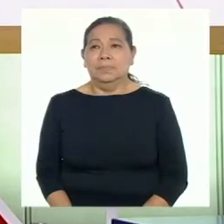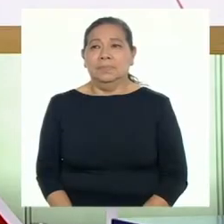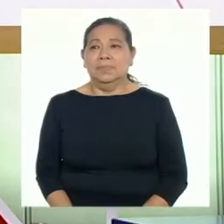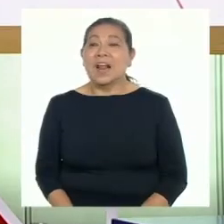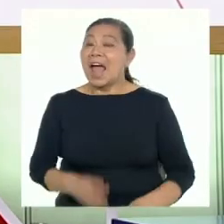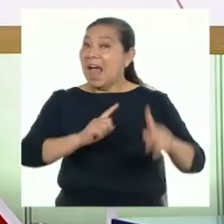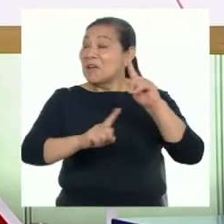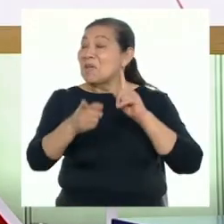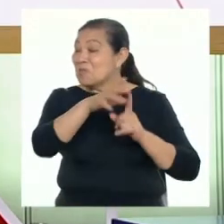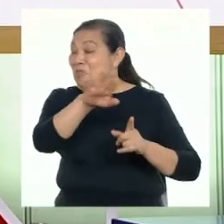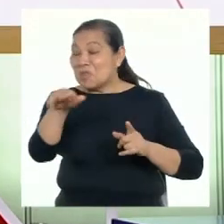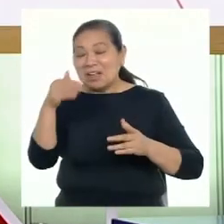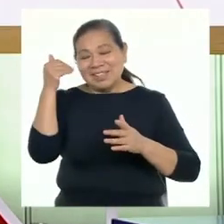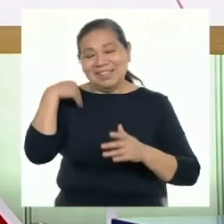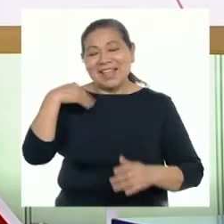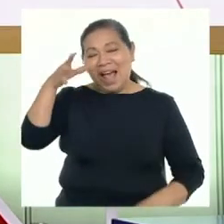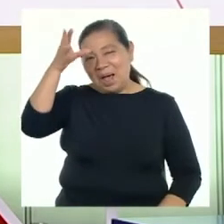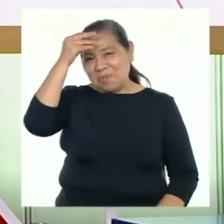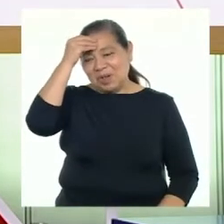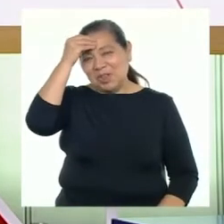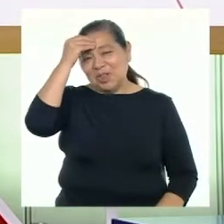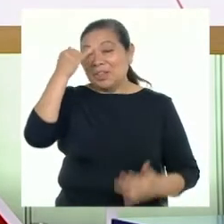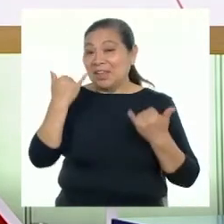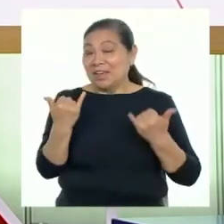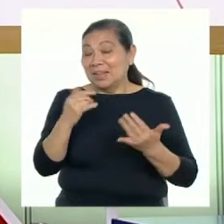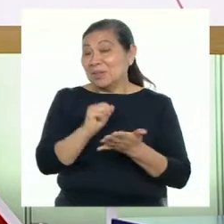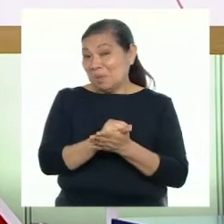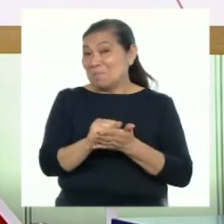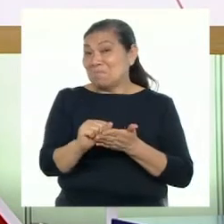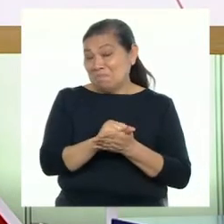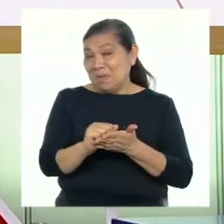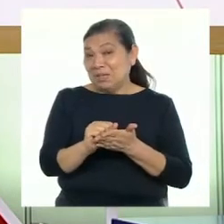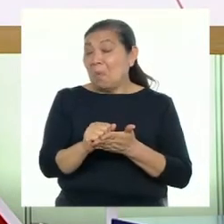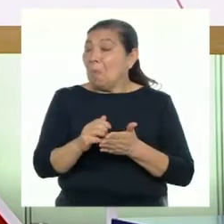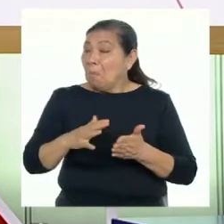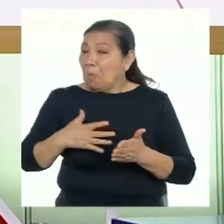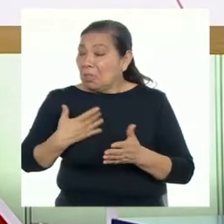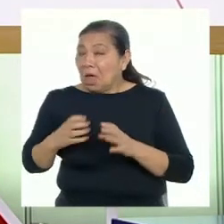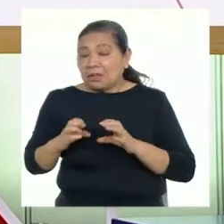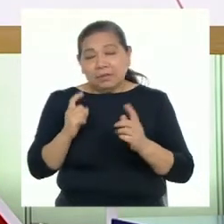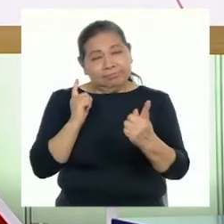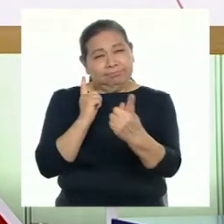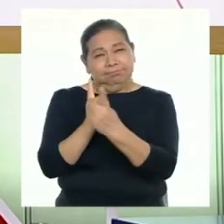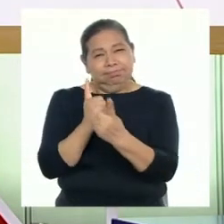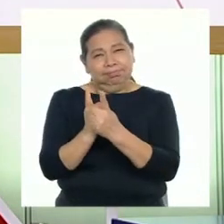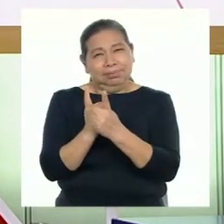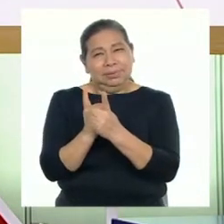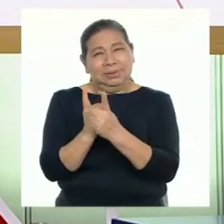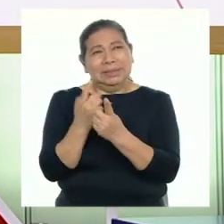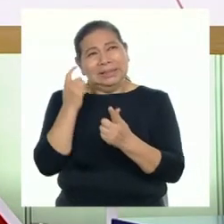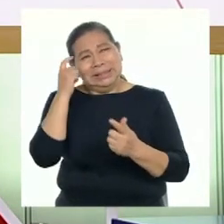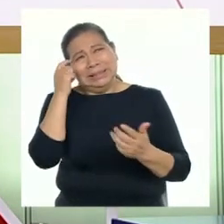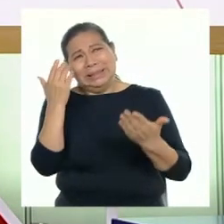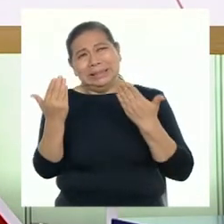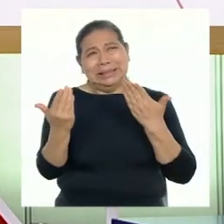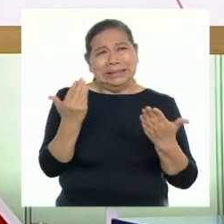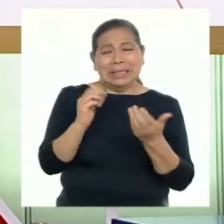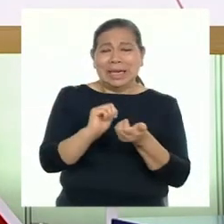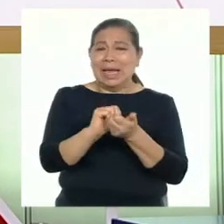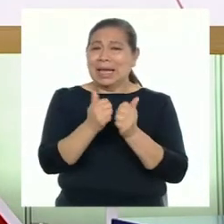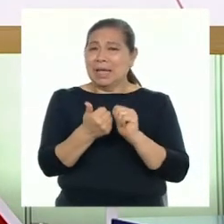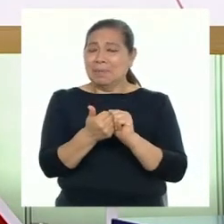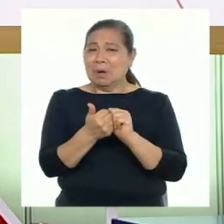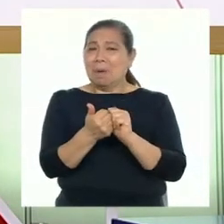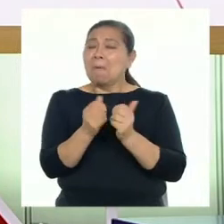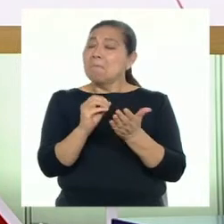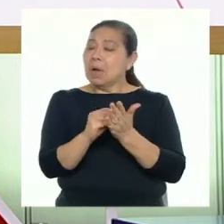Algo que todas y todos hemos aprendido durante estos meses es que podemos hacer frente a la incertidumbre que generan los cambios